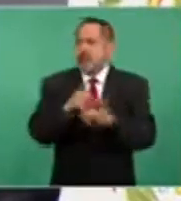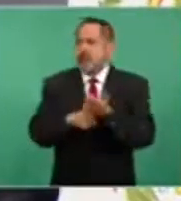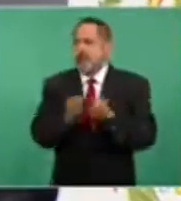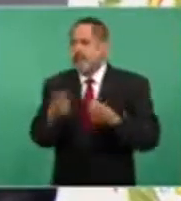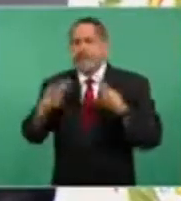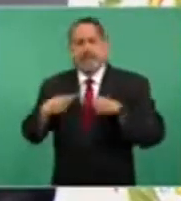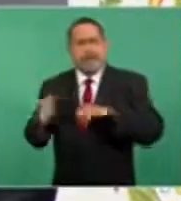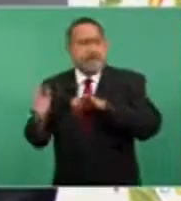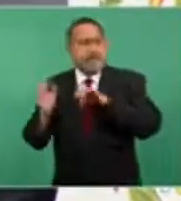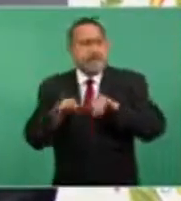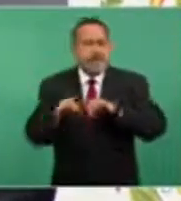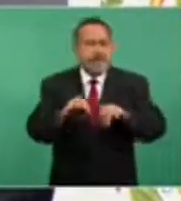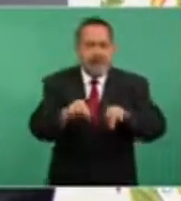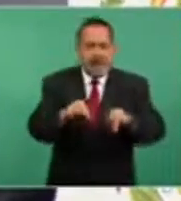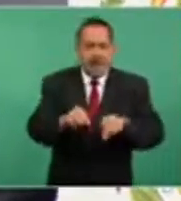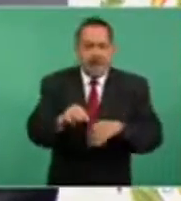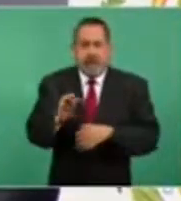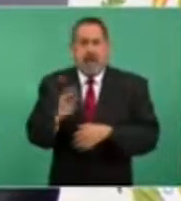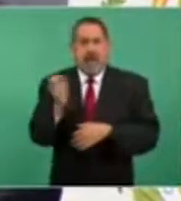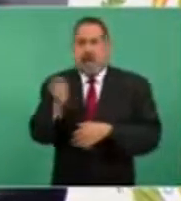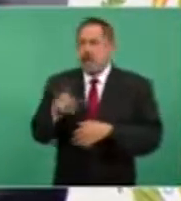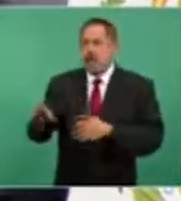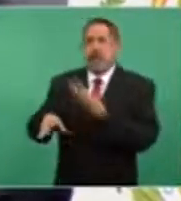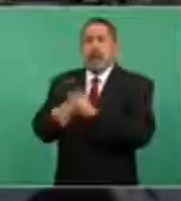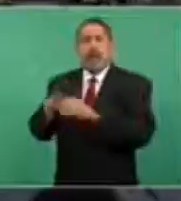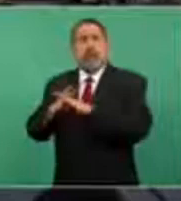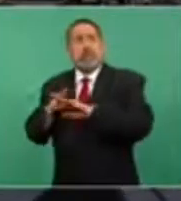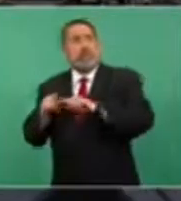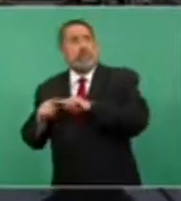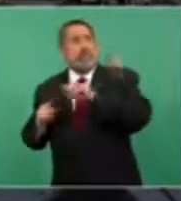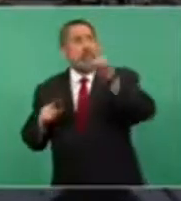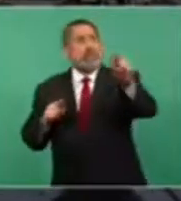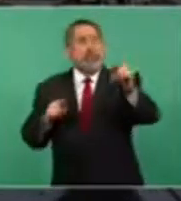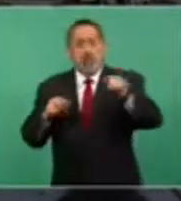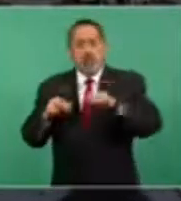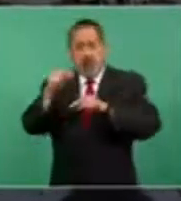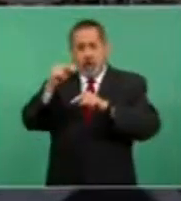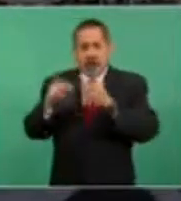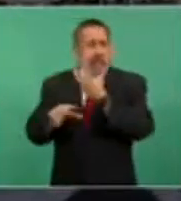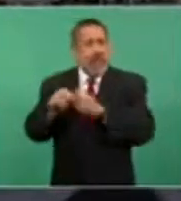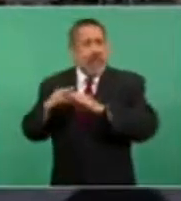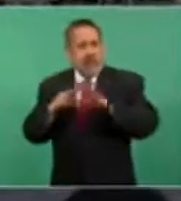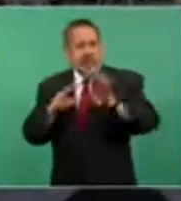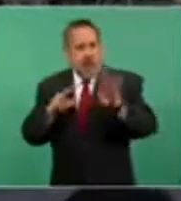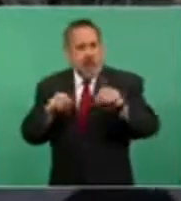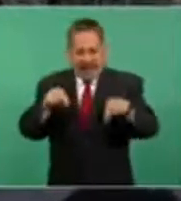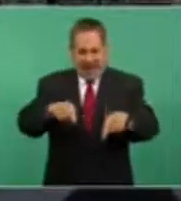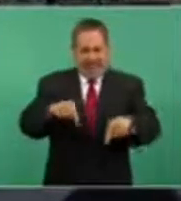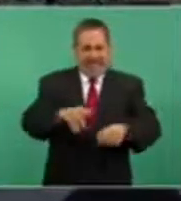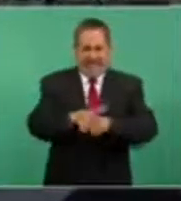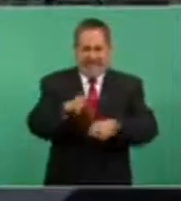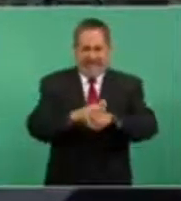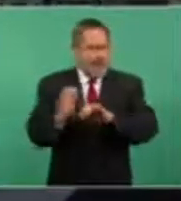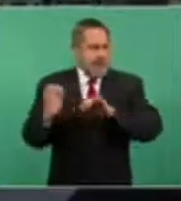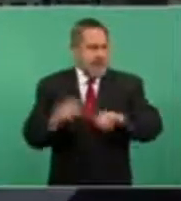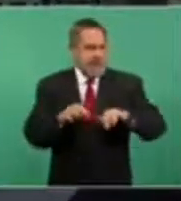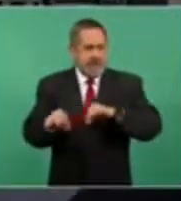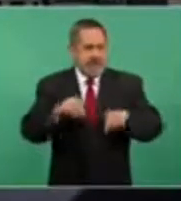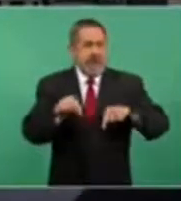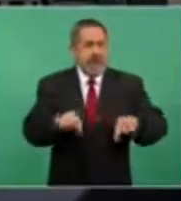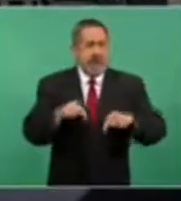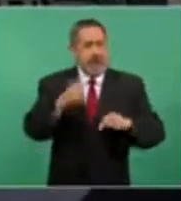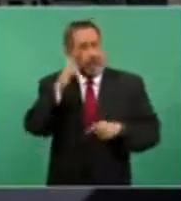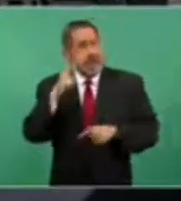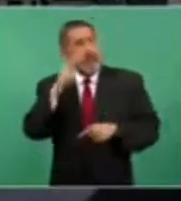se ven obligados a emigrar del sur a la frontera norte en busca de mejores condiciones de vida y de